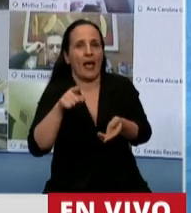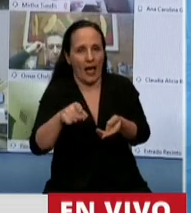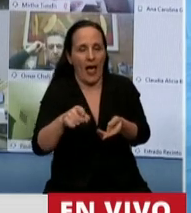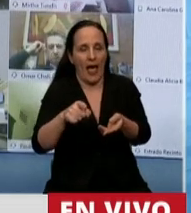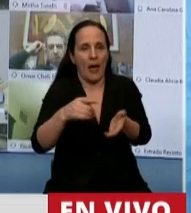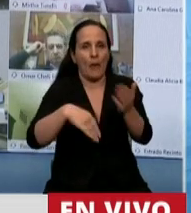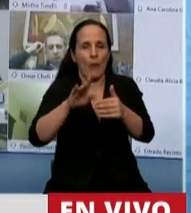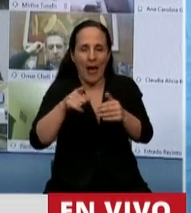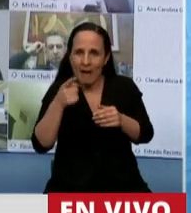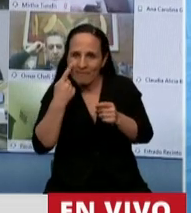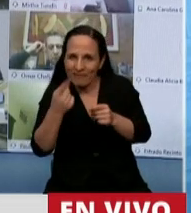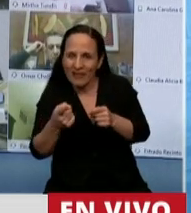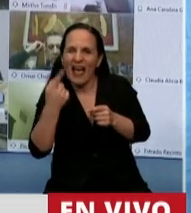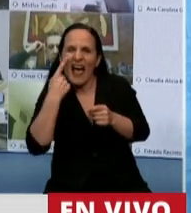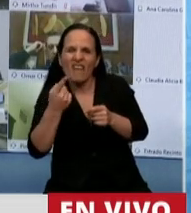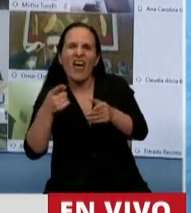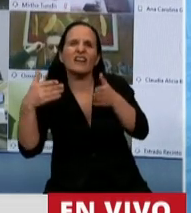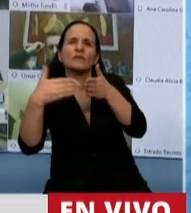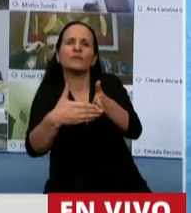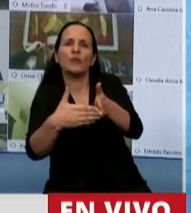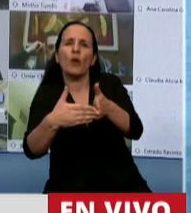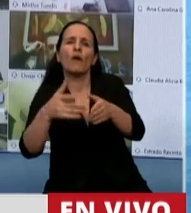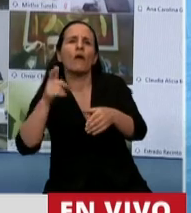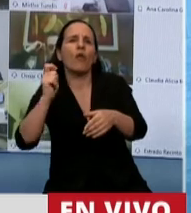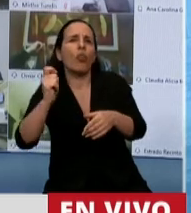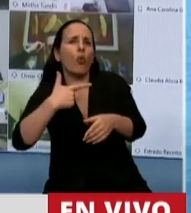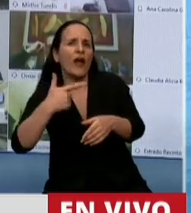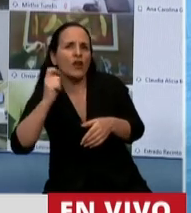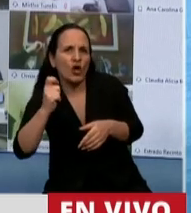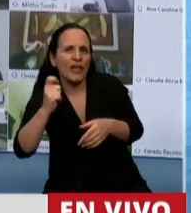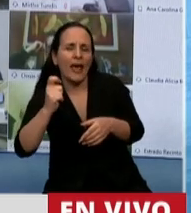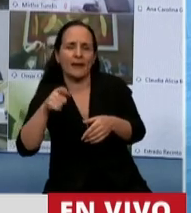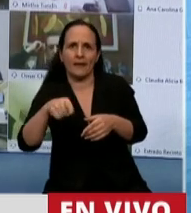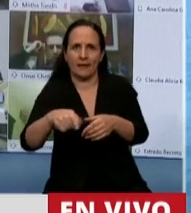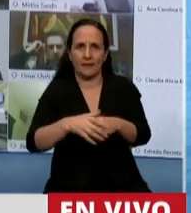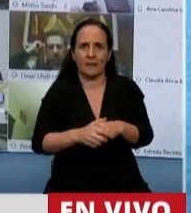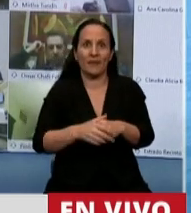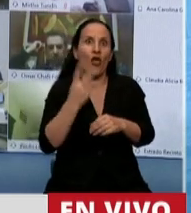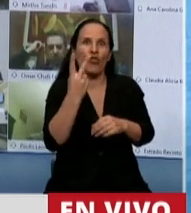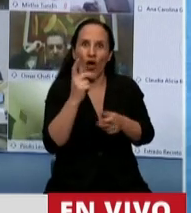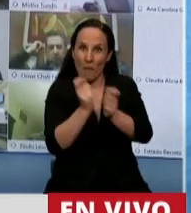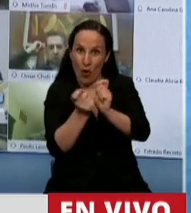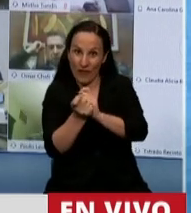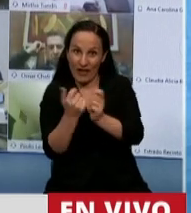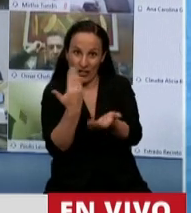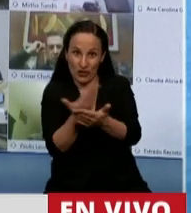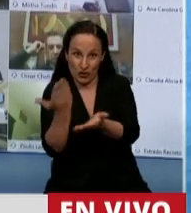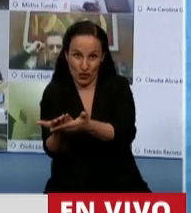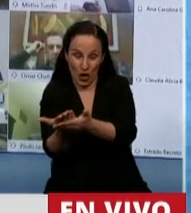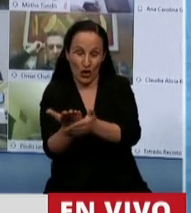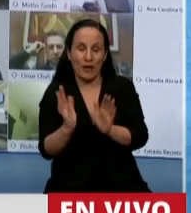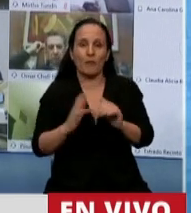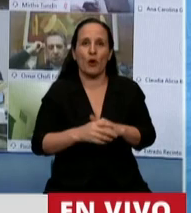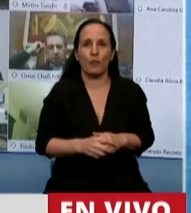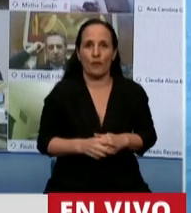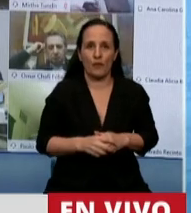cuenta al buque, al armador y al propietario. Esas son las dos modificaciones en que se